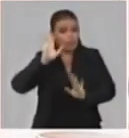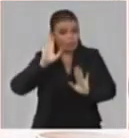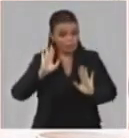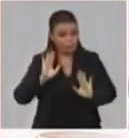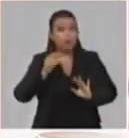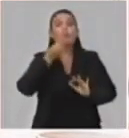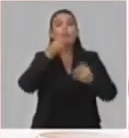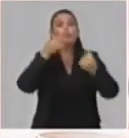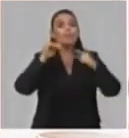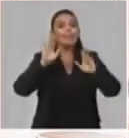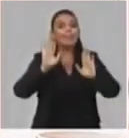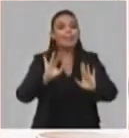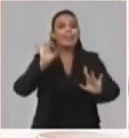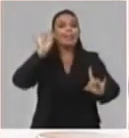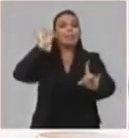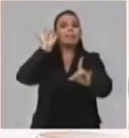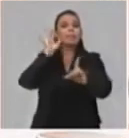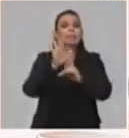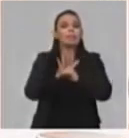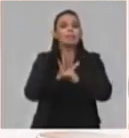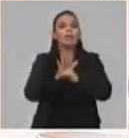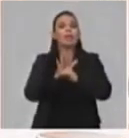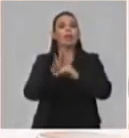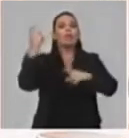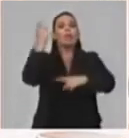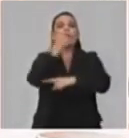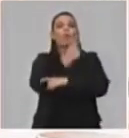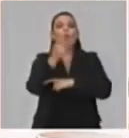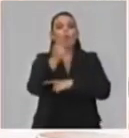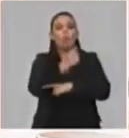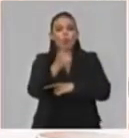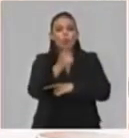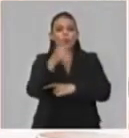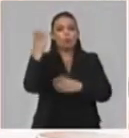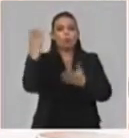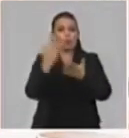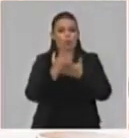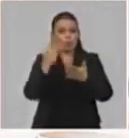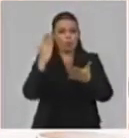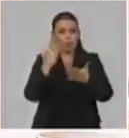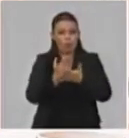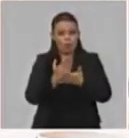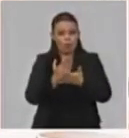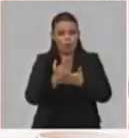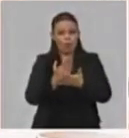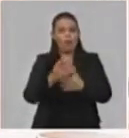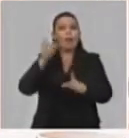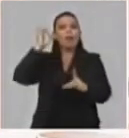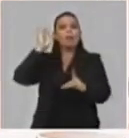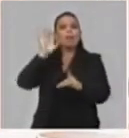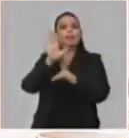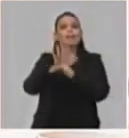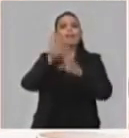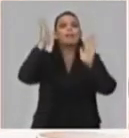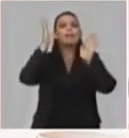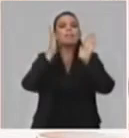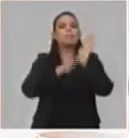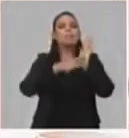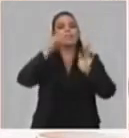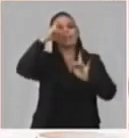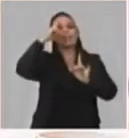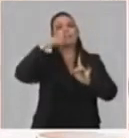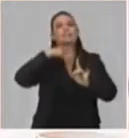reiniciar las actividades docentes en las instituciones educacionales a partir del mes de septiembre.